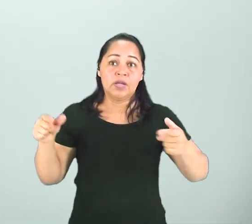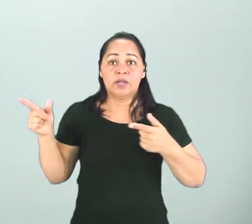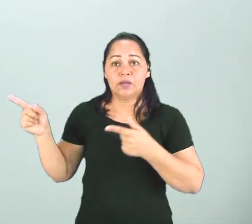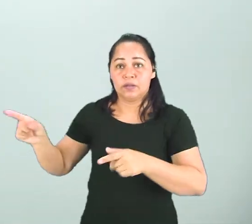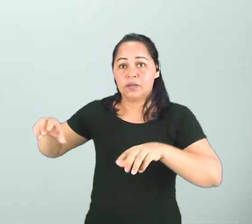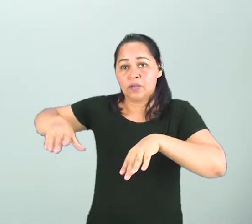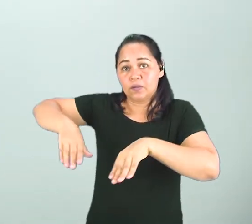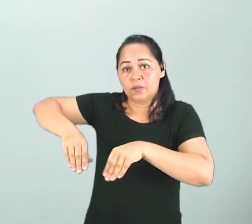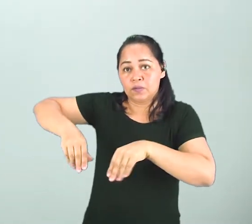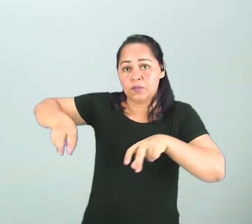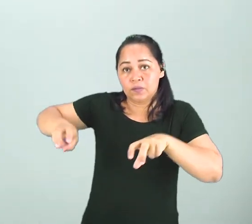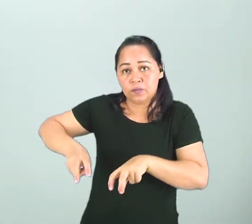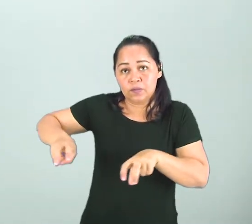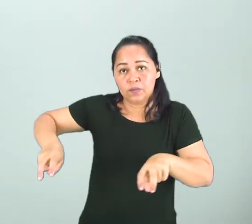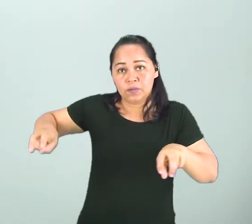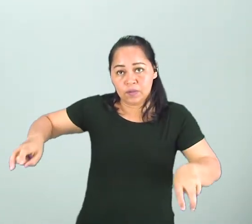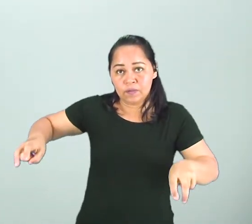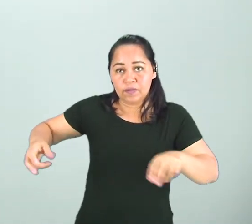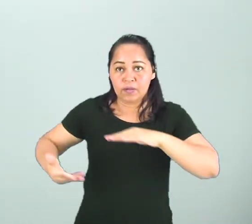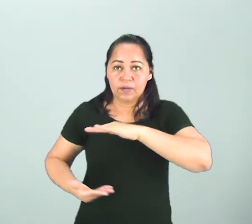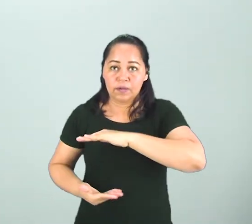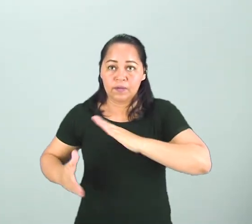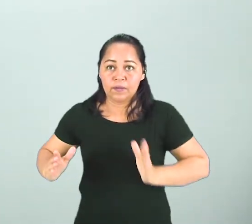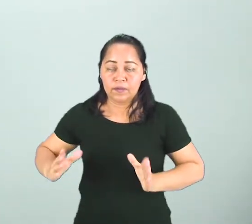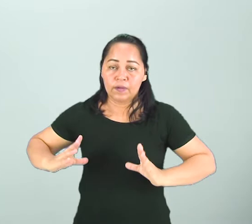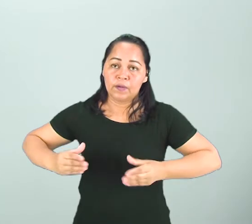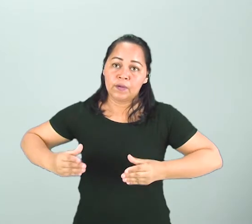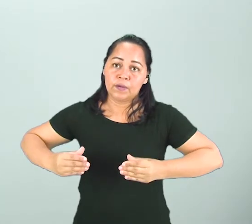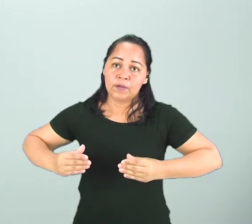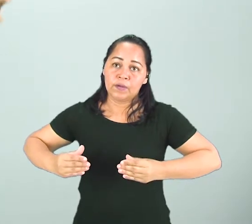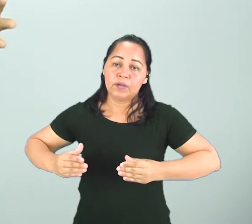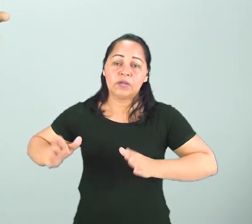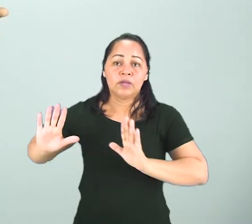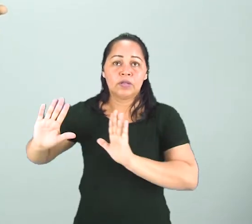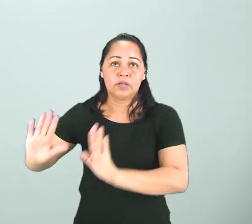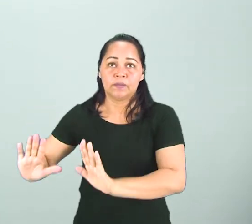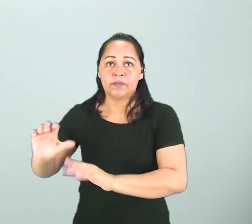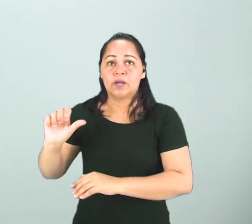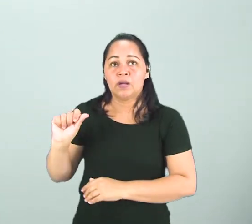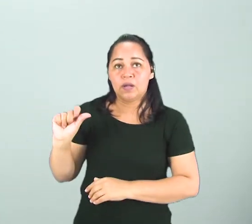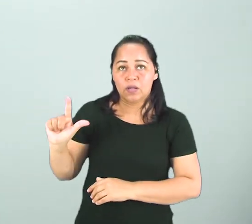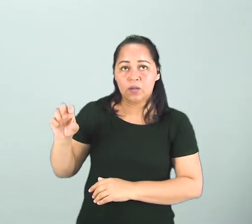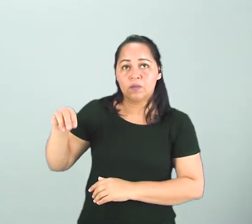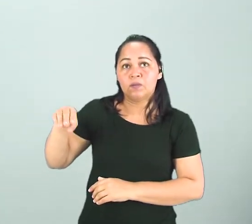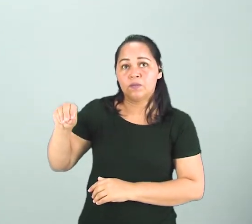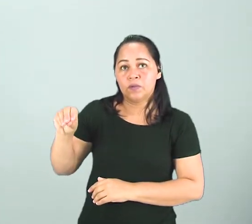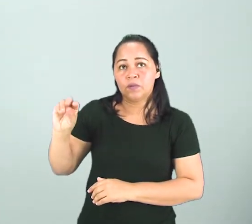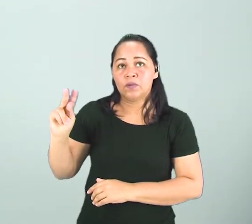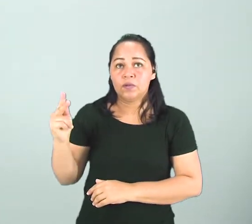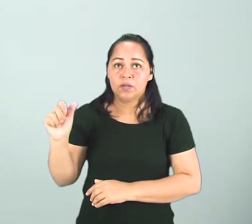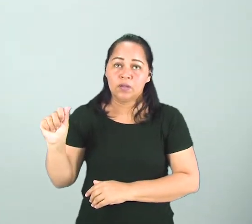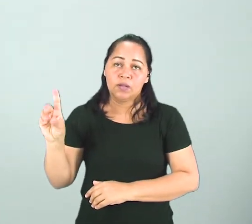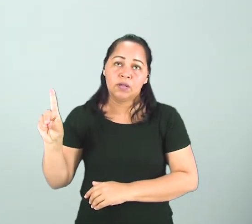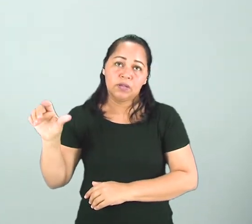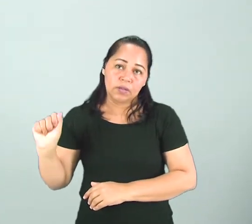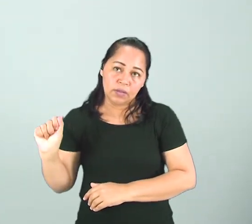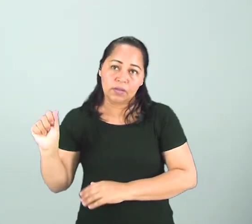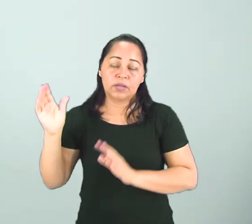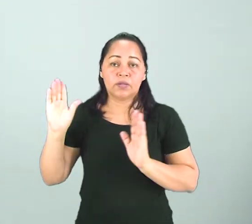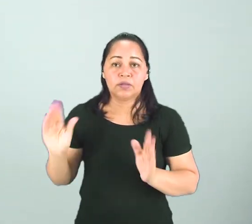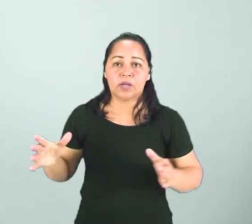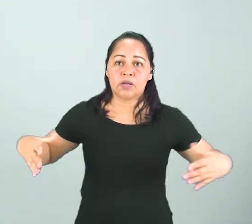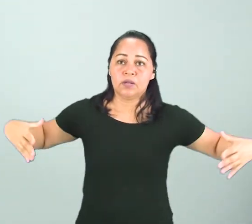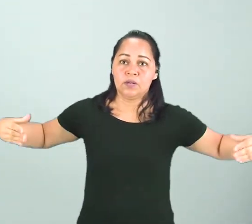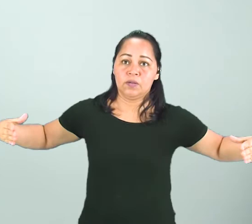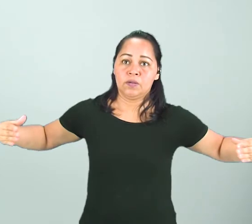Mira, raciocina conmigo. En el sofá tenemos la almohadilla, que es pequeña. En la cama tenemos una